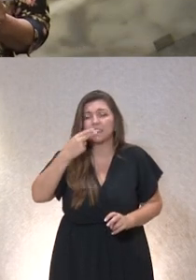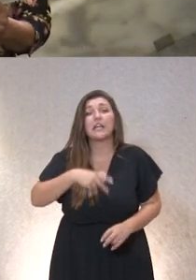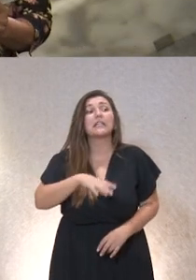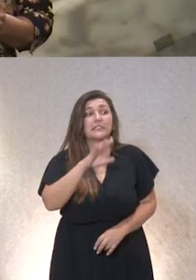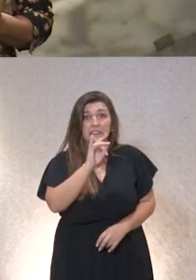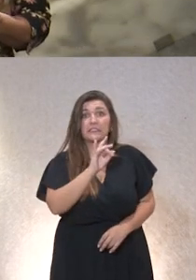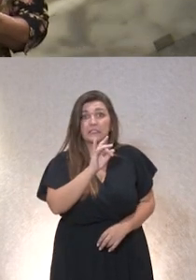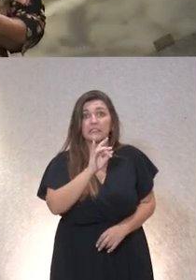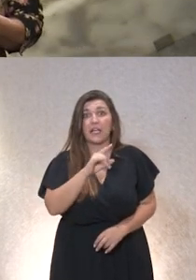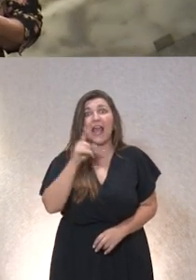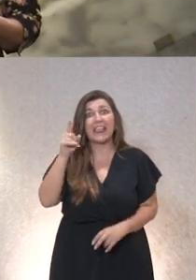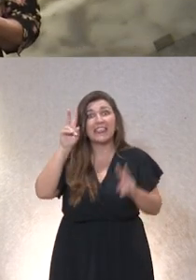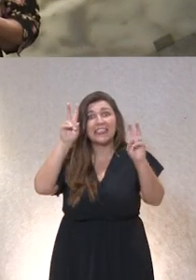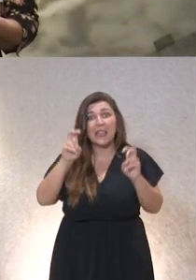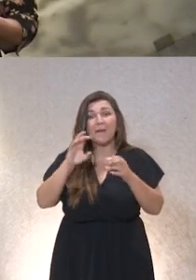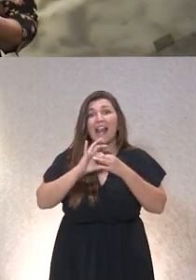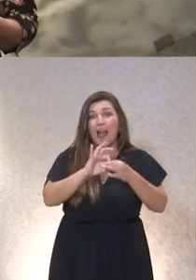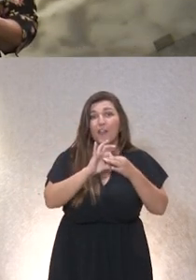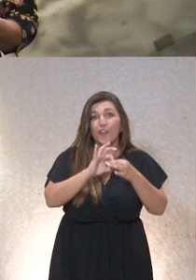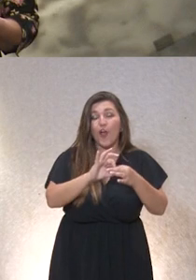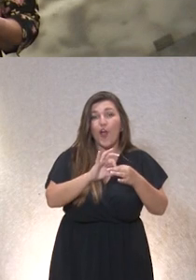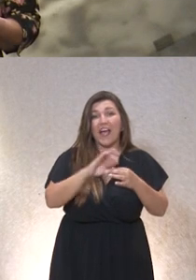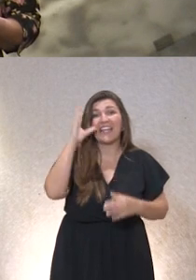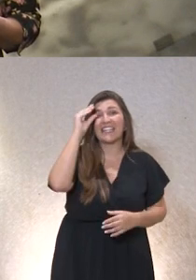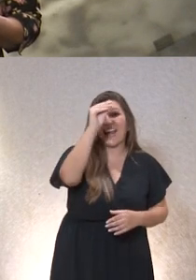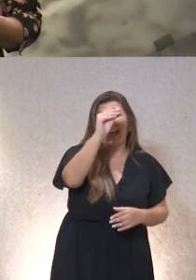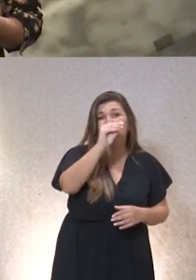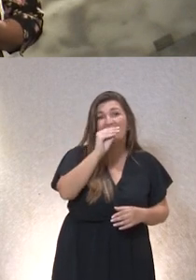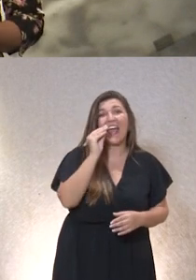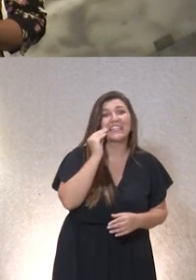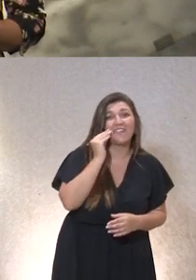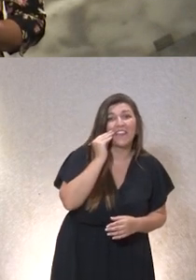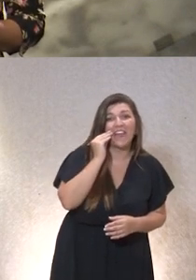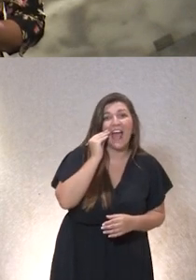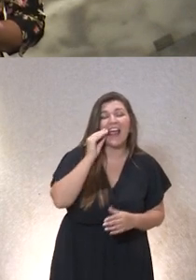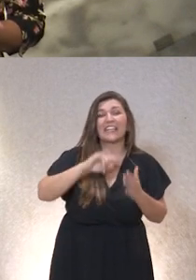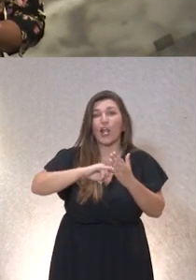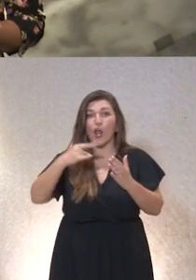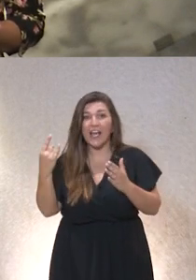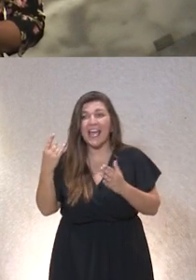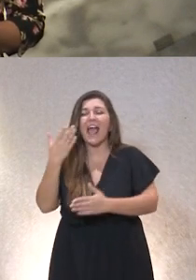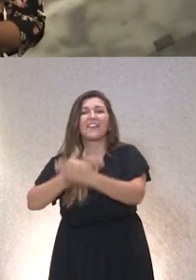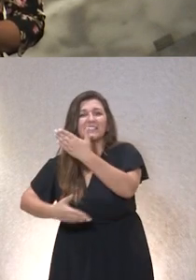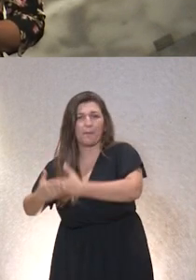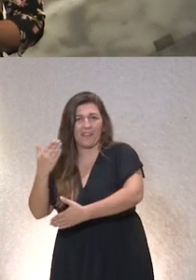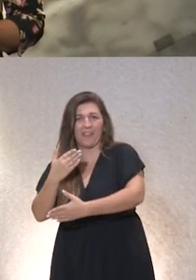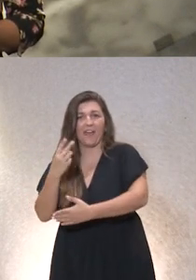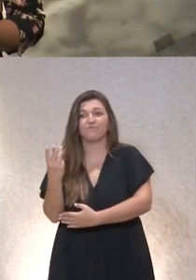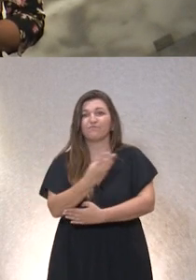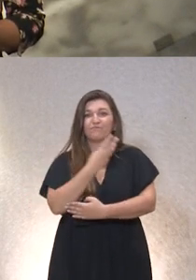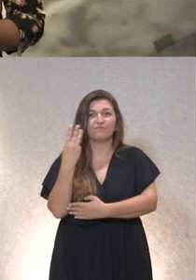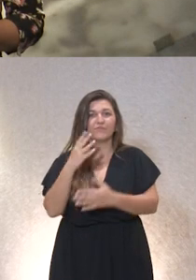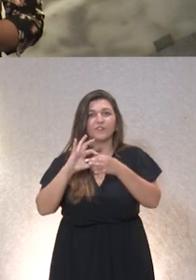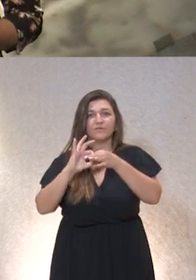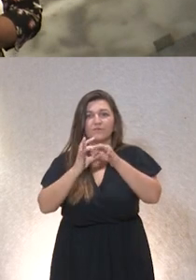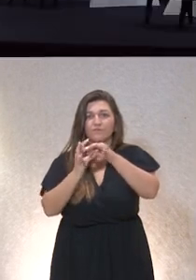Va a hablar de la relación entre inteligencia artificial, tecnología y discapacidad. Este es un tema